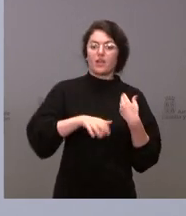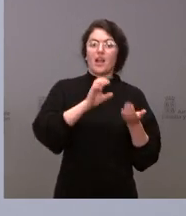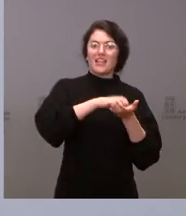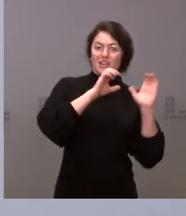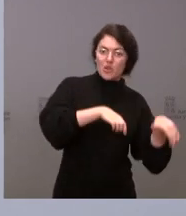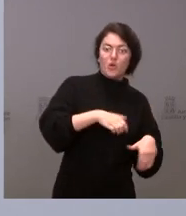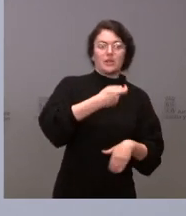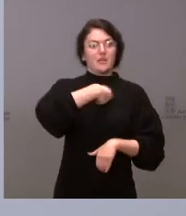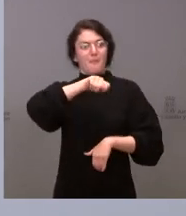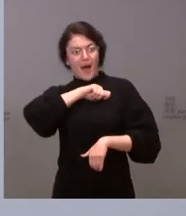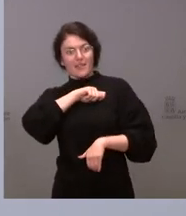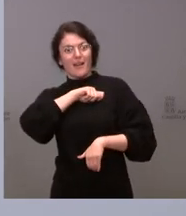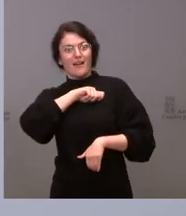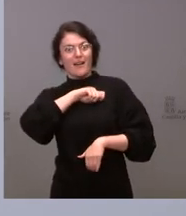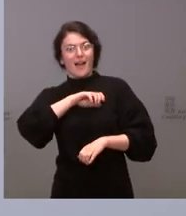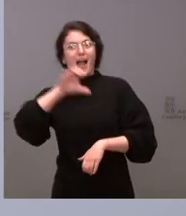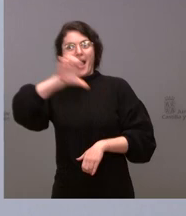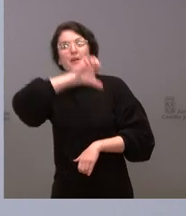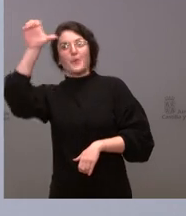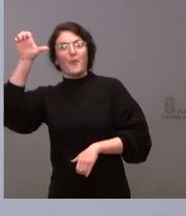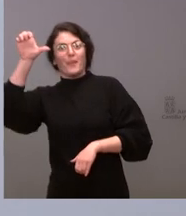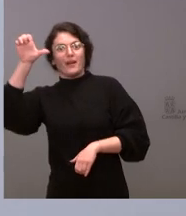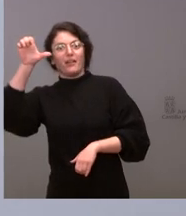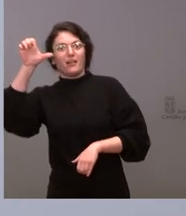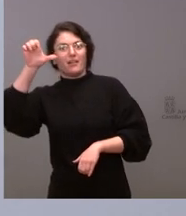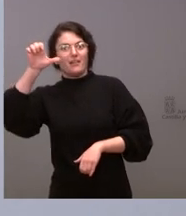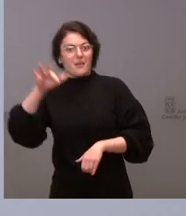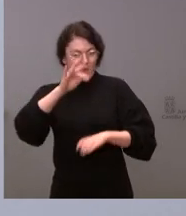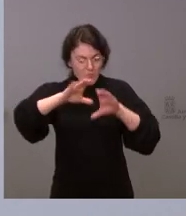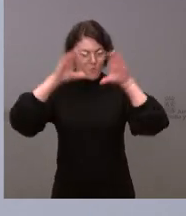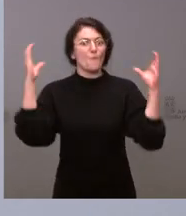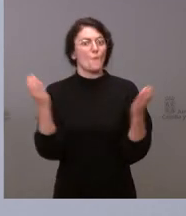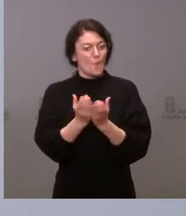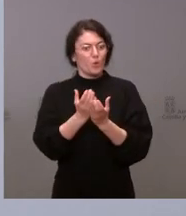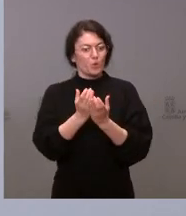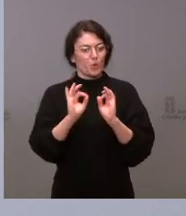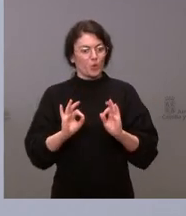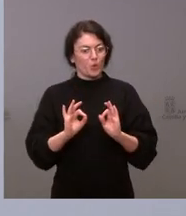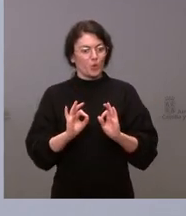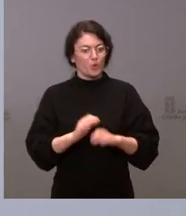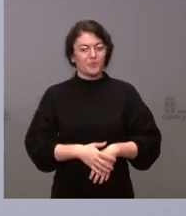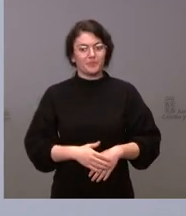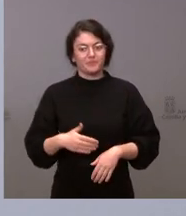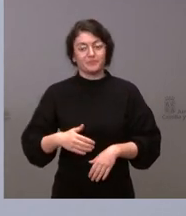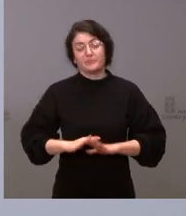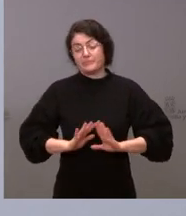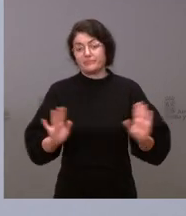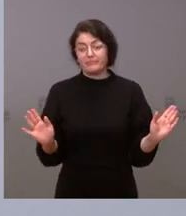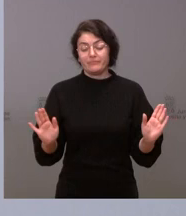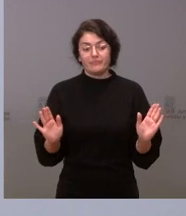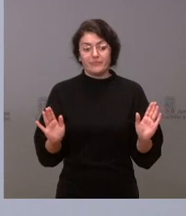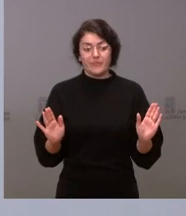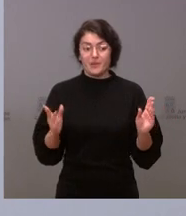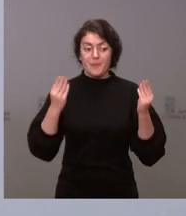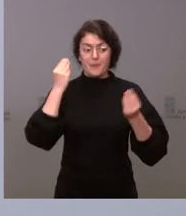Europa y, bueno, que también en el mundo. yo creo que a partir de ahí creo que es